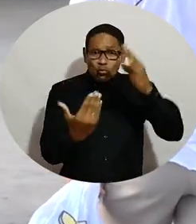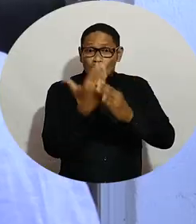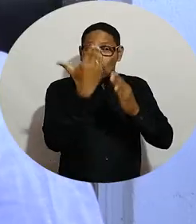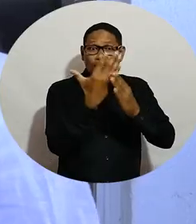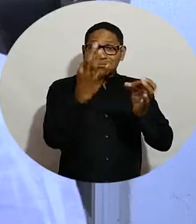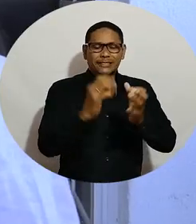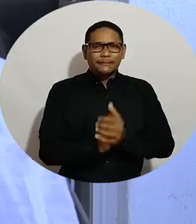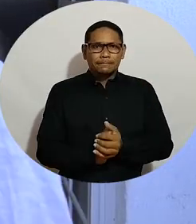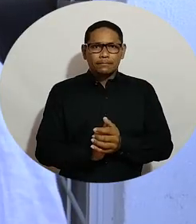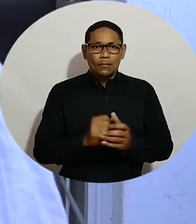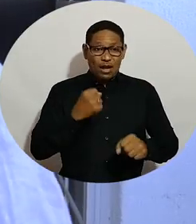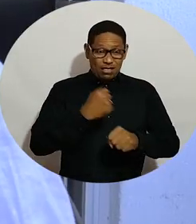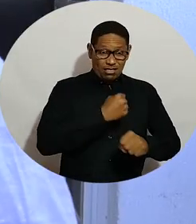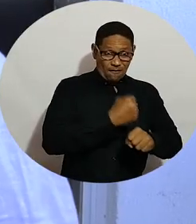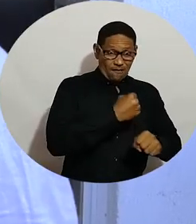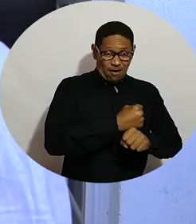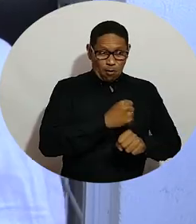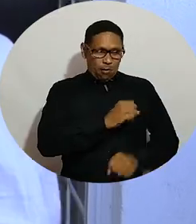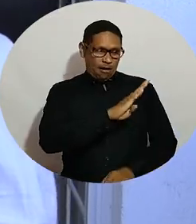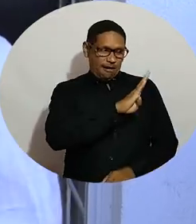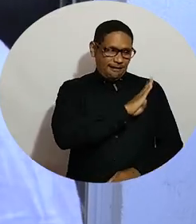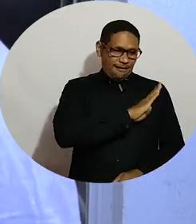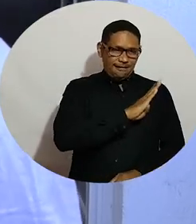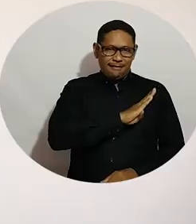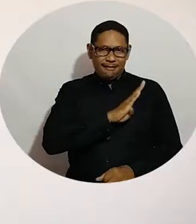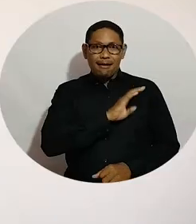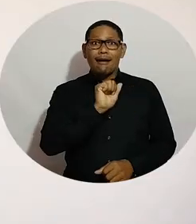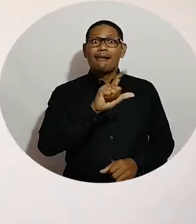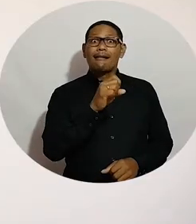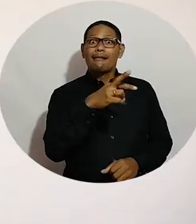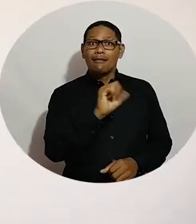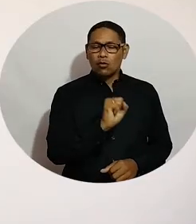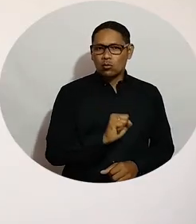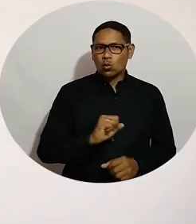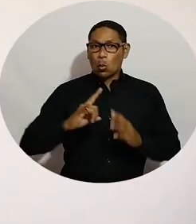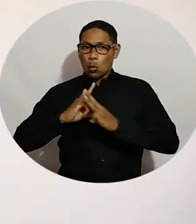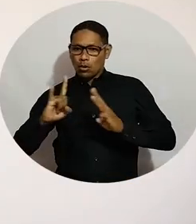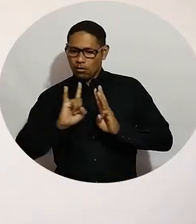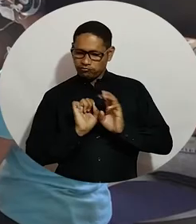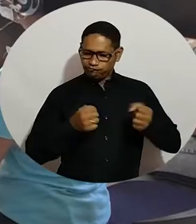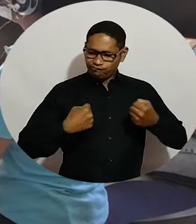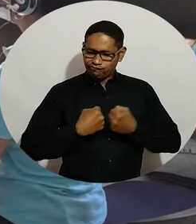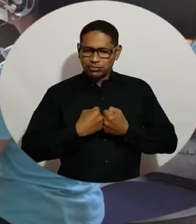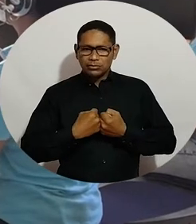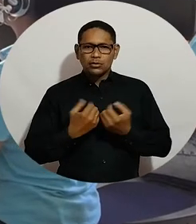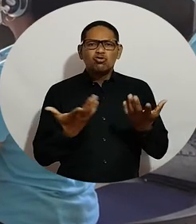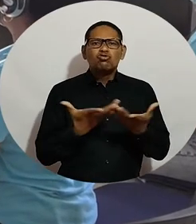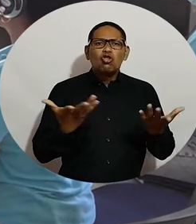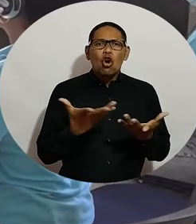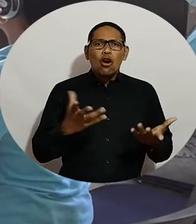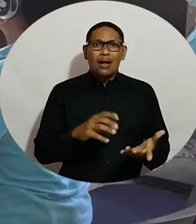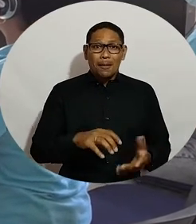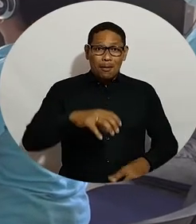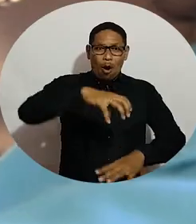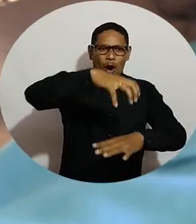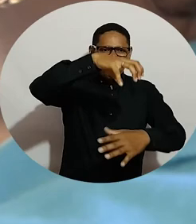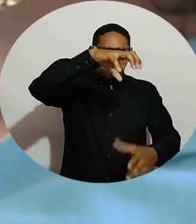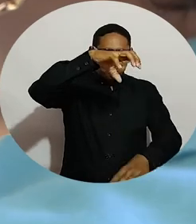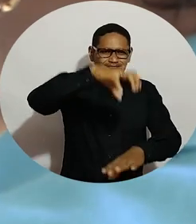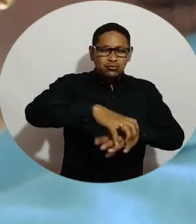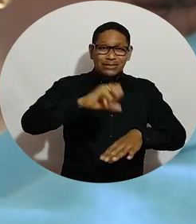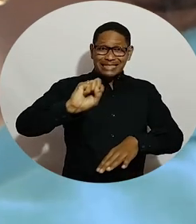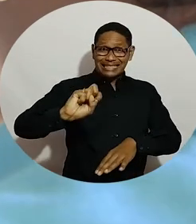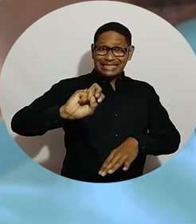Gracias al trabajo mancomunado entre Uni Magdalena y la Alcaldía de Algarrobo, este espacio ubicado en el segundo piso del Parque Temático